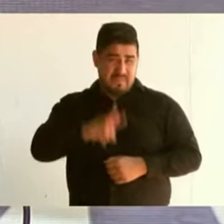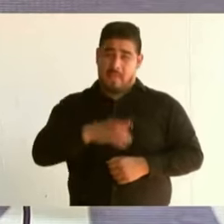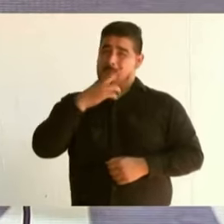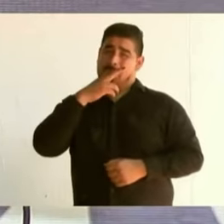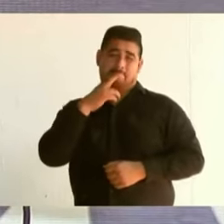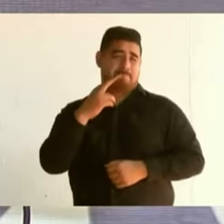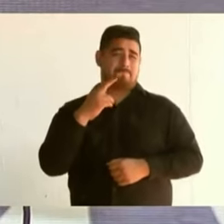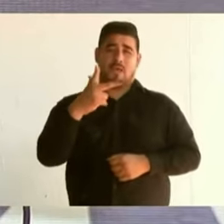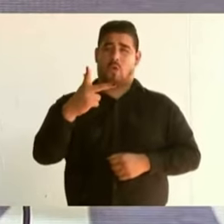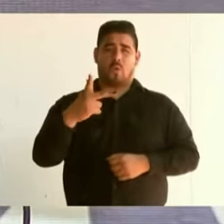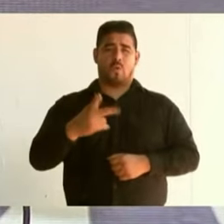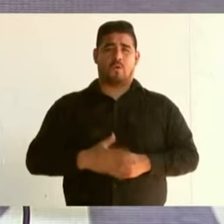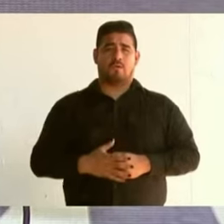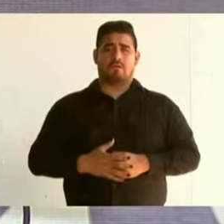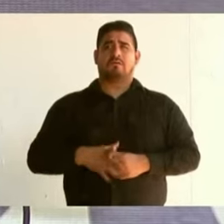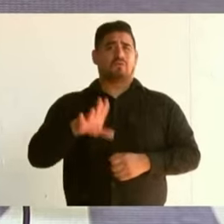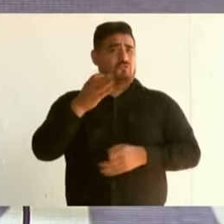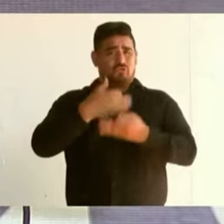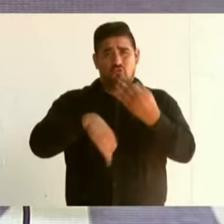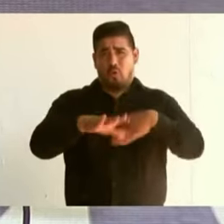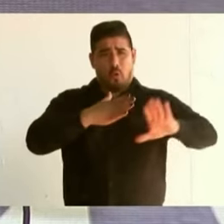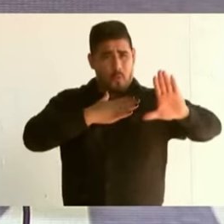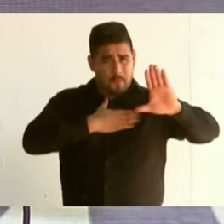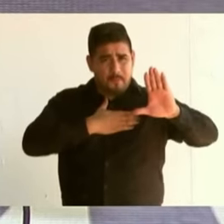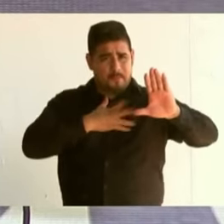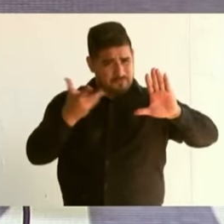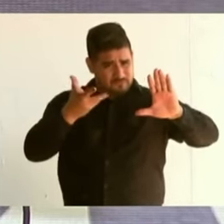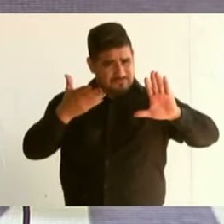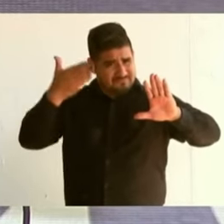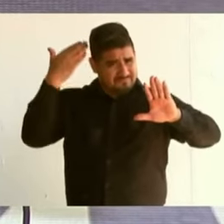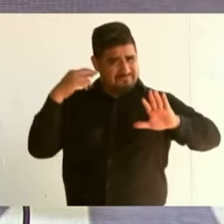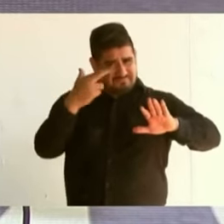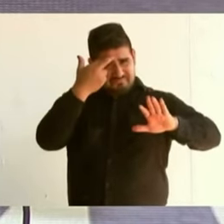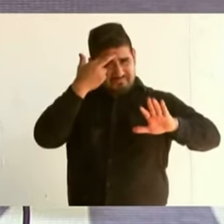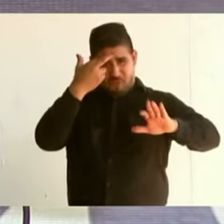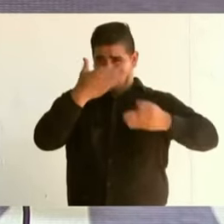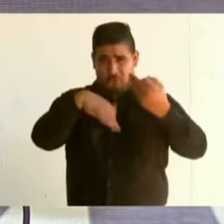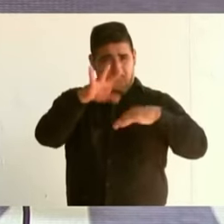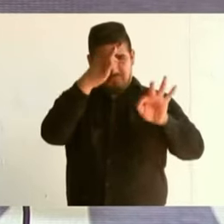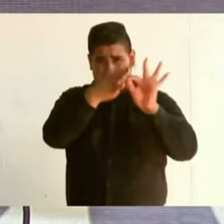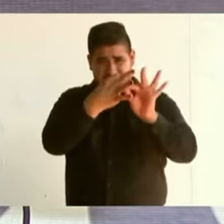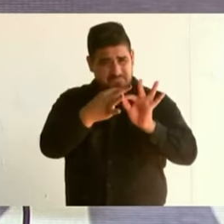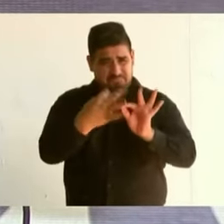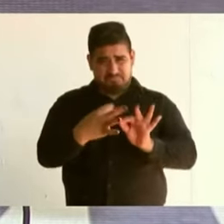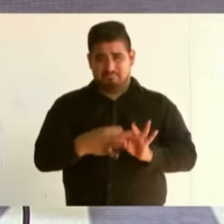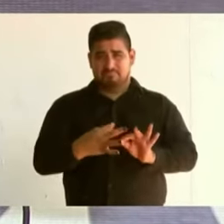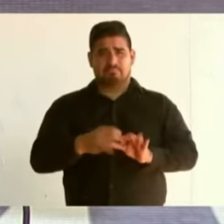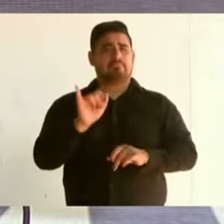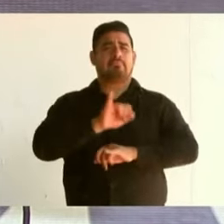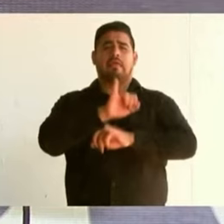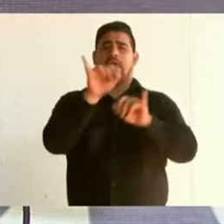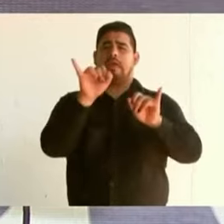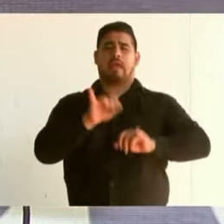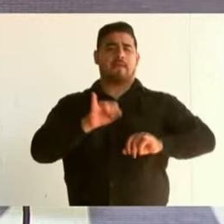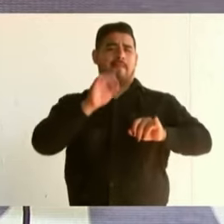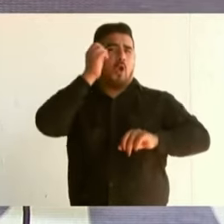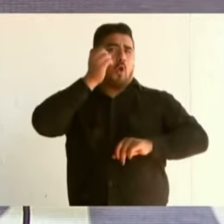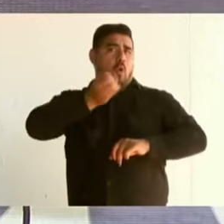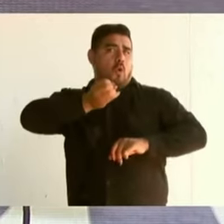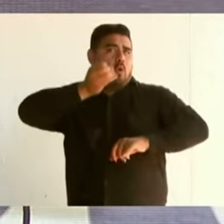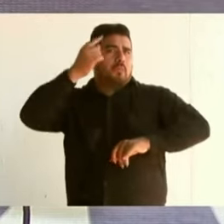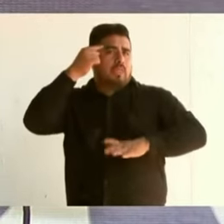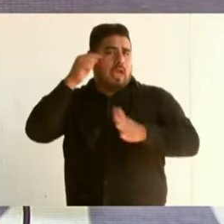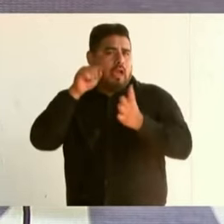ha cumplido todos los compromisos y nunca ha dejado sus principios,